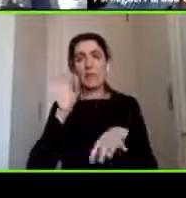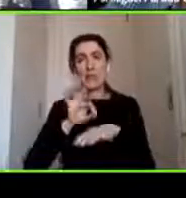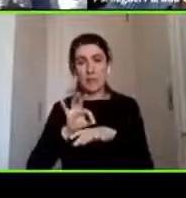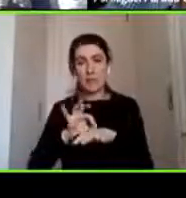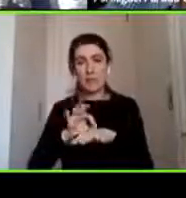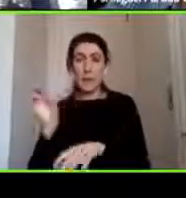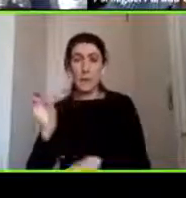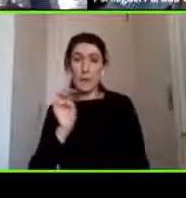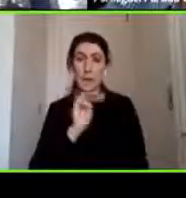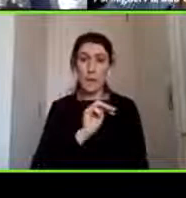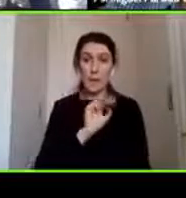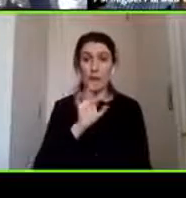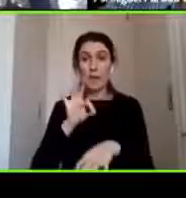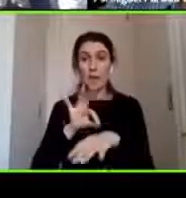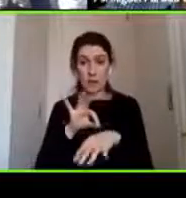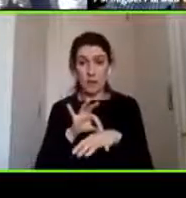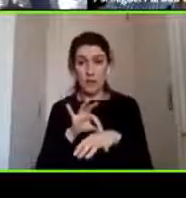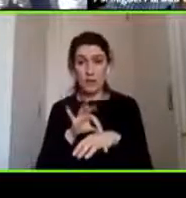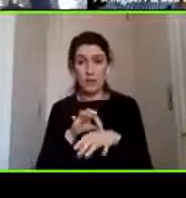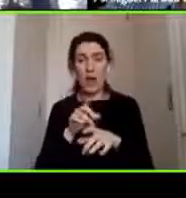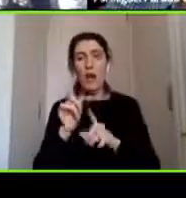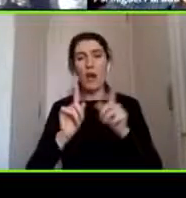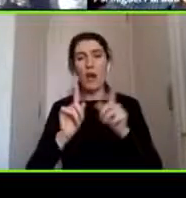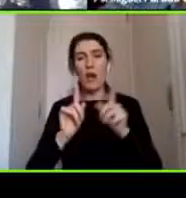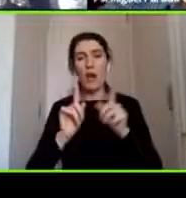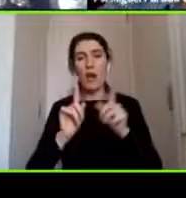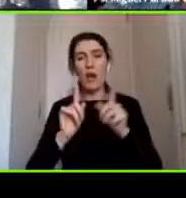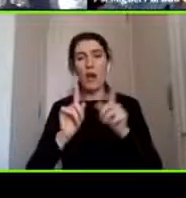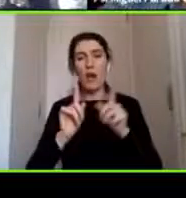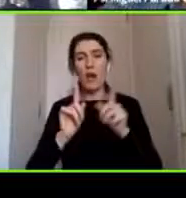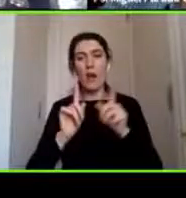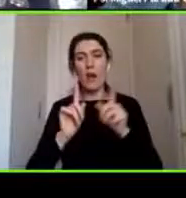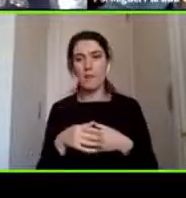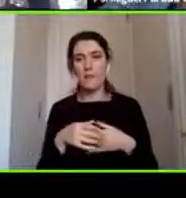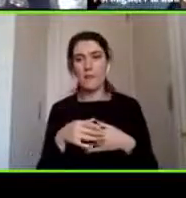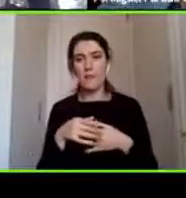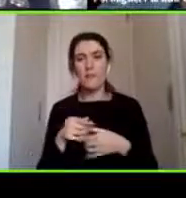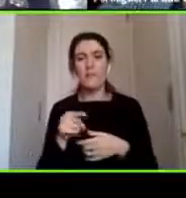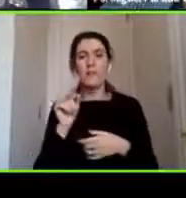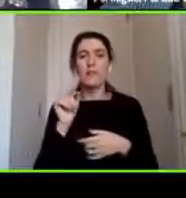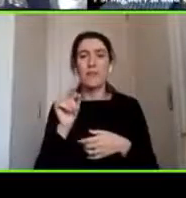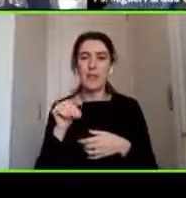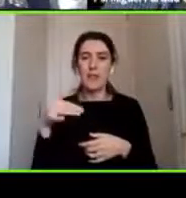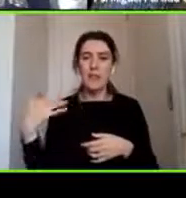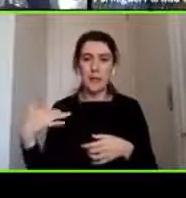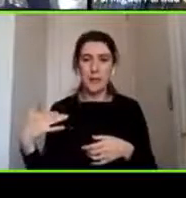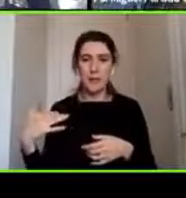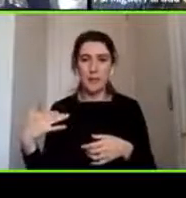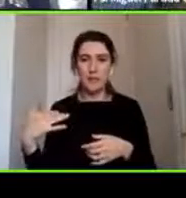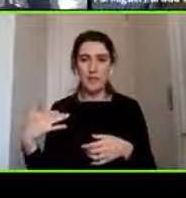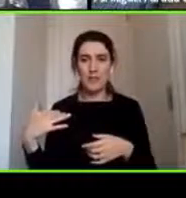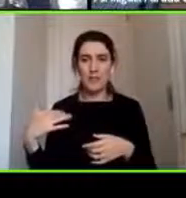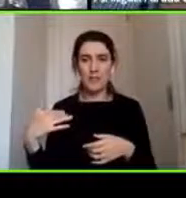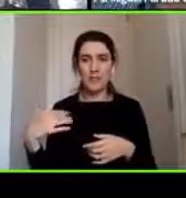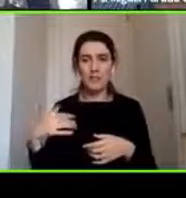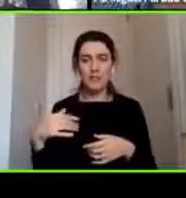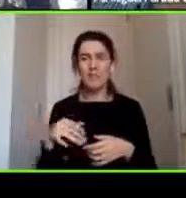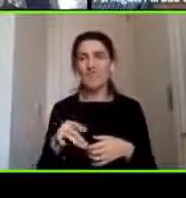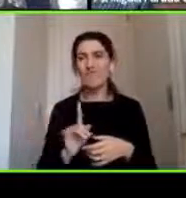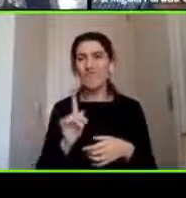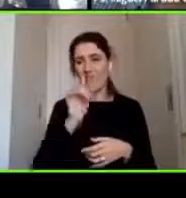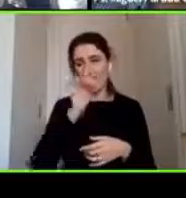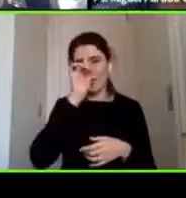o los médicos nos podemos perder por eso es tan importante cosa que no se hace habitualmente en la parte